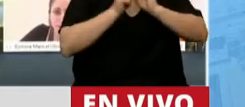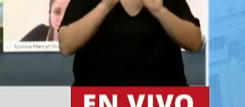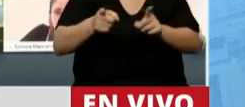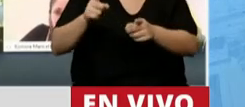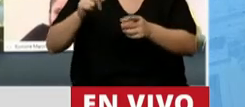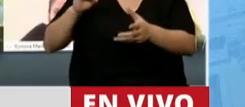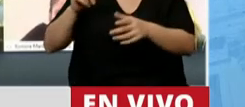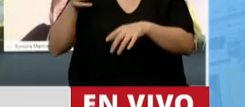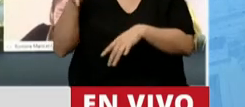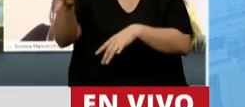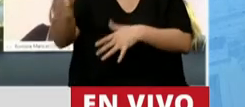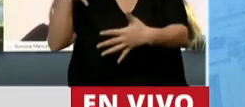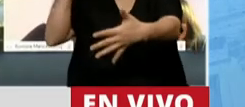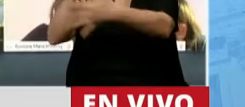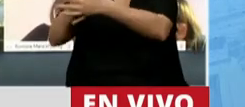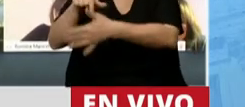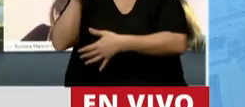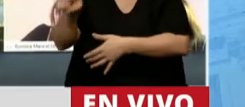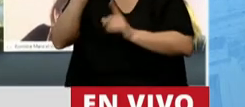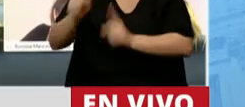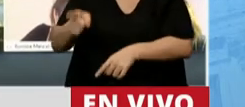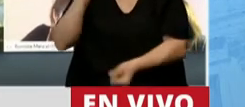de once. Delitos de humanidad